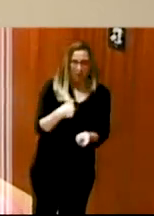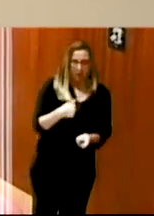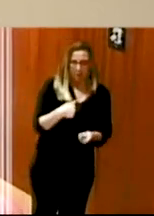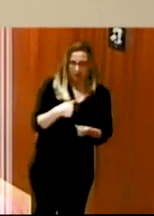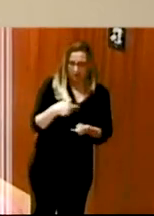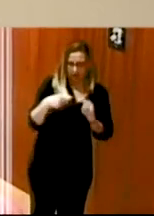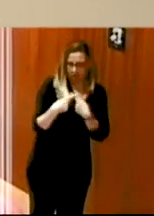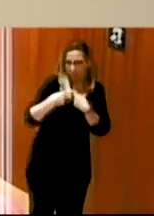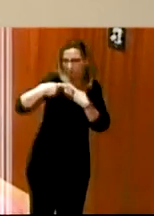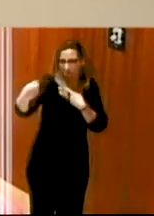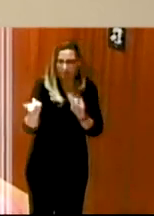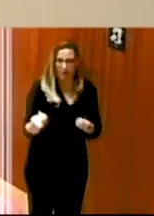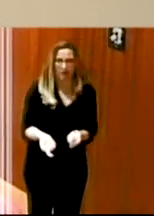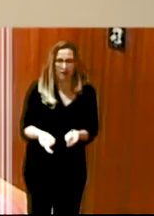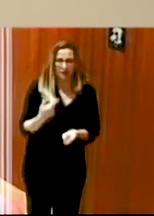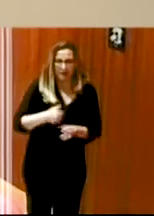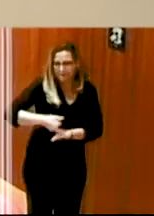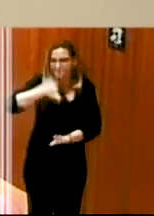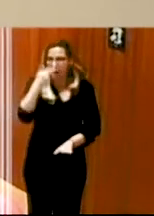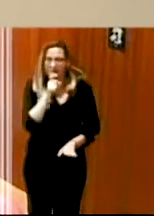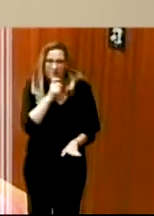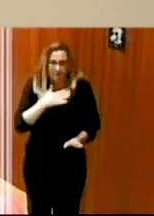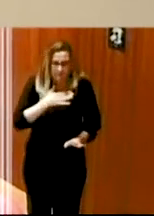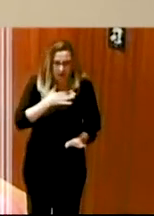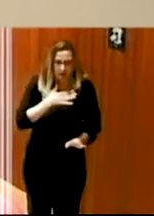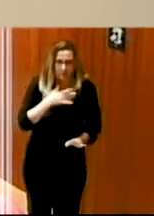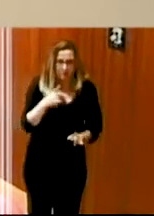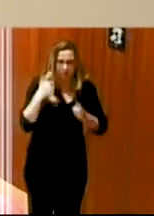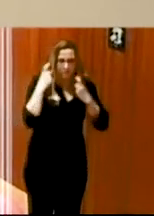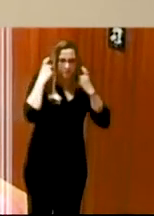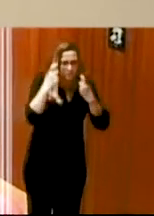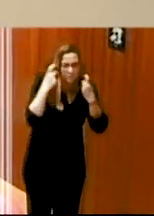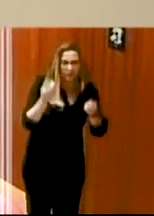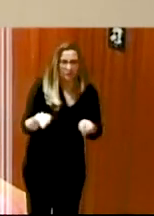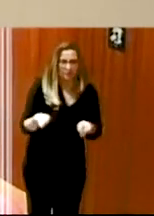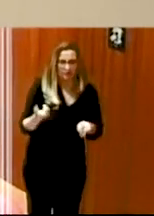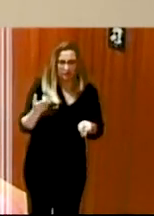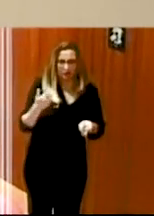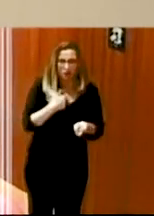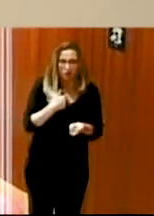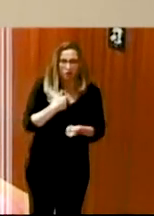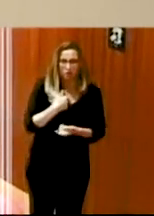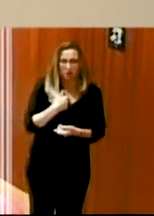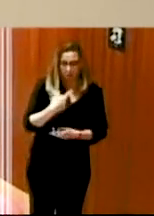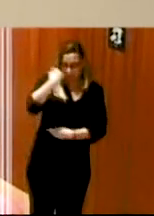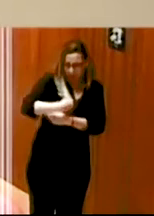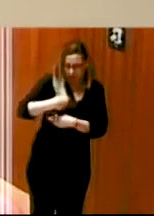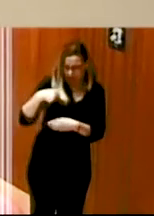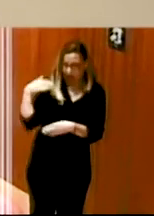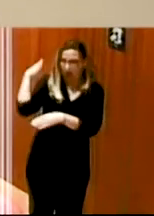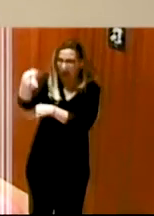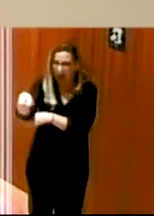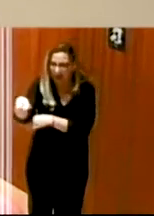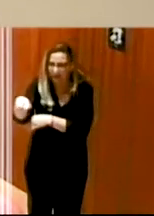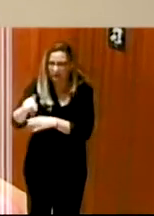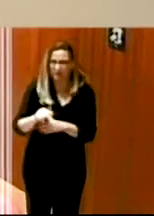para desplazarse, o sea, más dificultad y mucho más esfuerzo es la que tiene que hacer el esfuerzo doble o triple porque